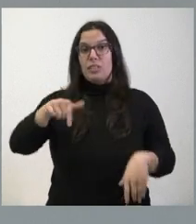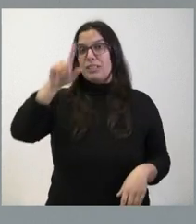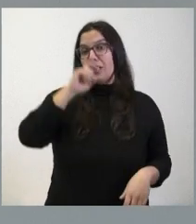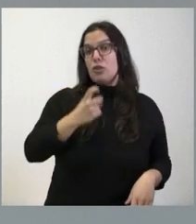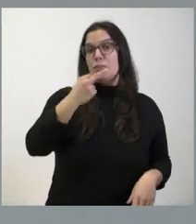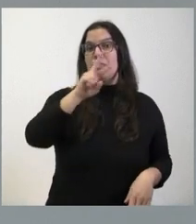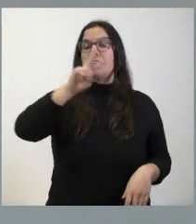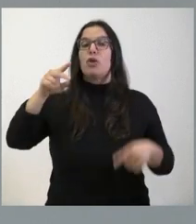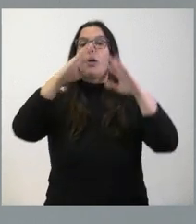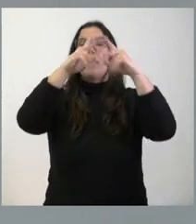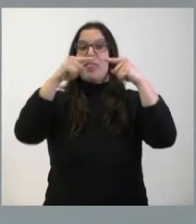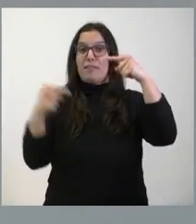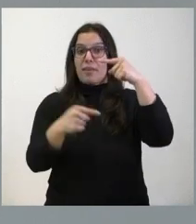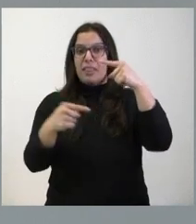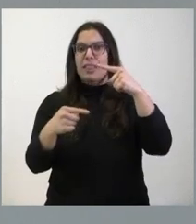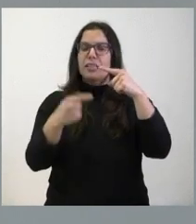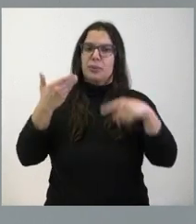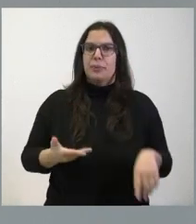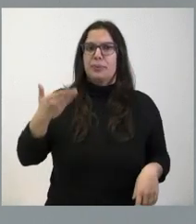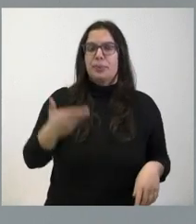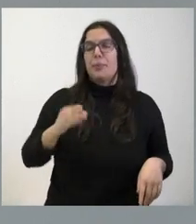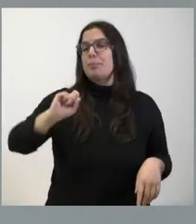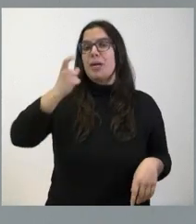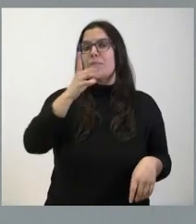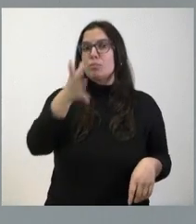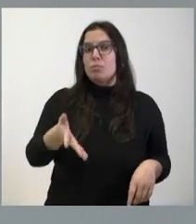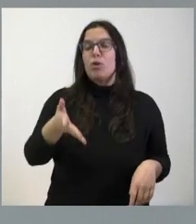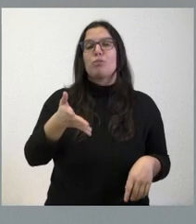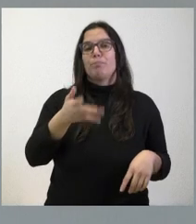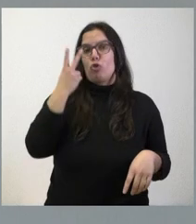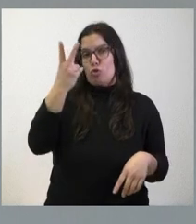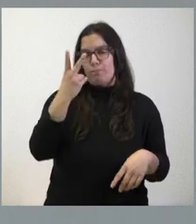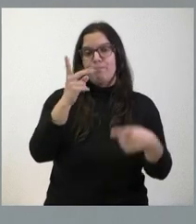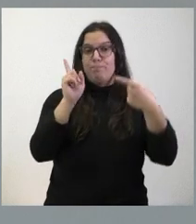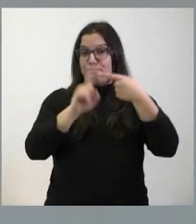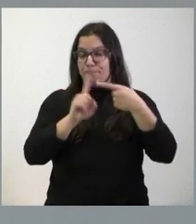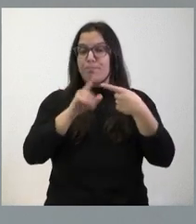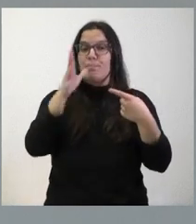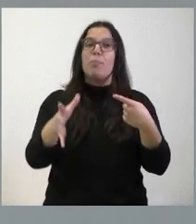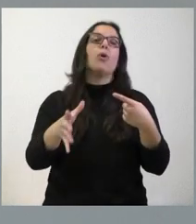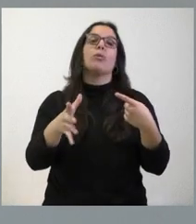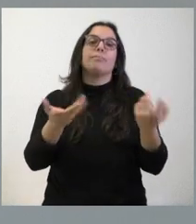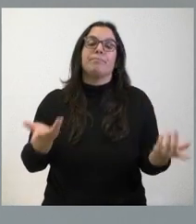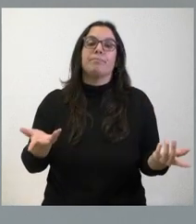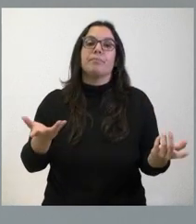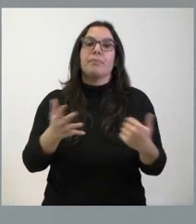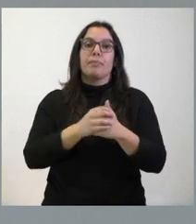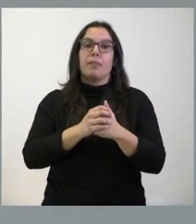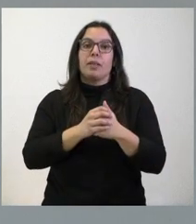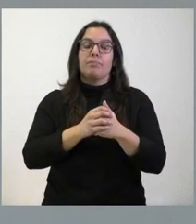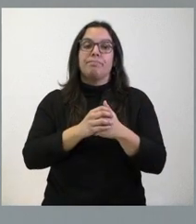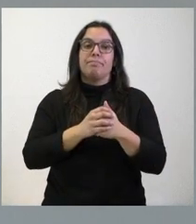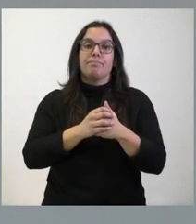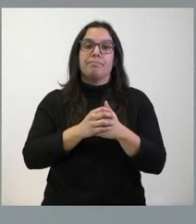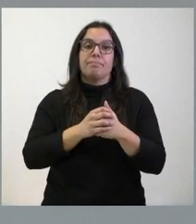un déficit especialmente importante, fundamentalmente por dos motivos. Primero, como consecuencia de que